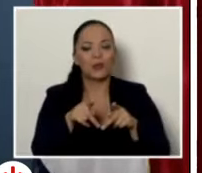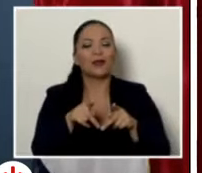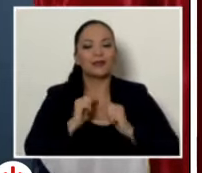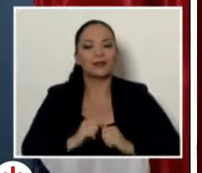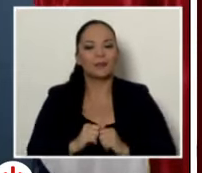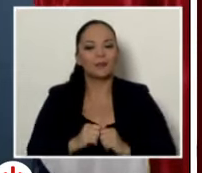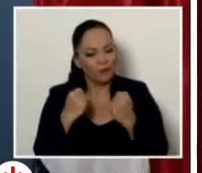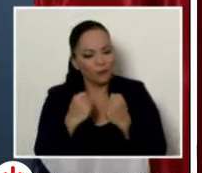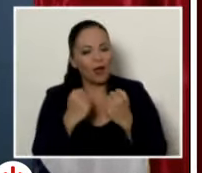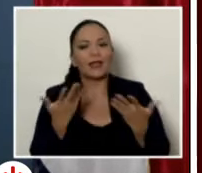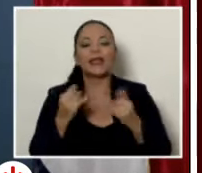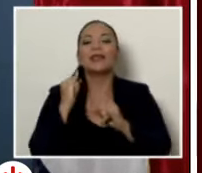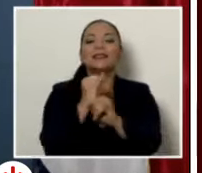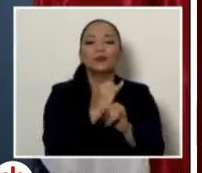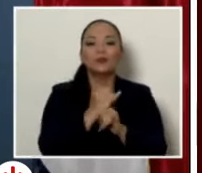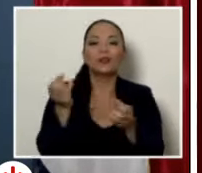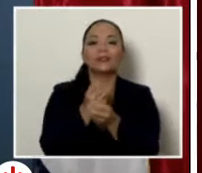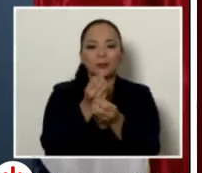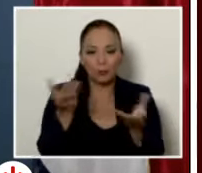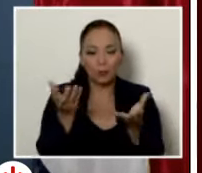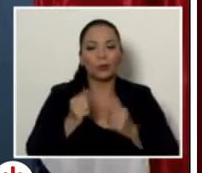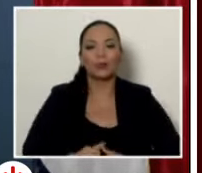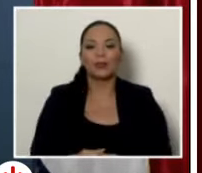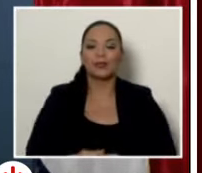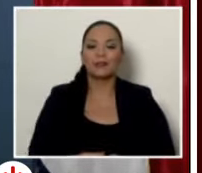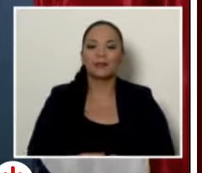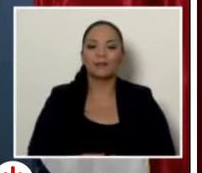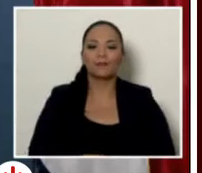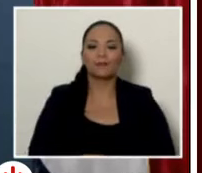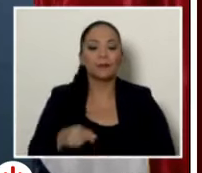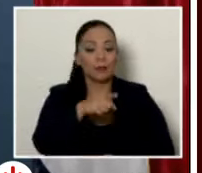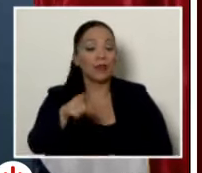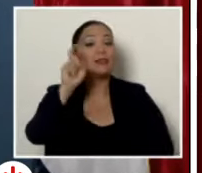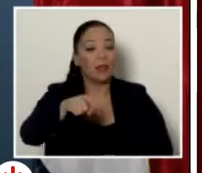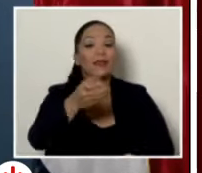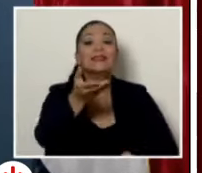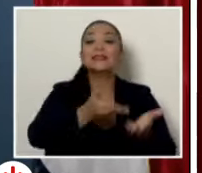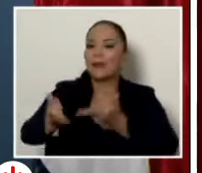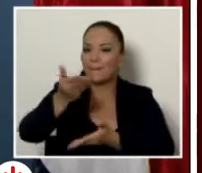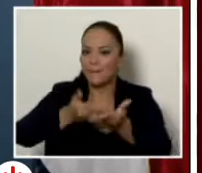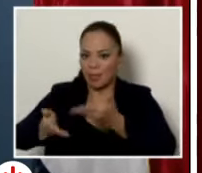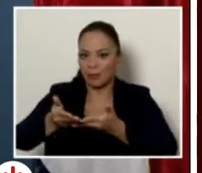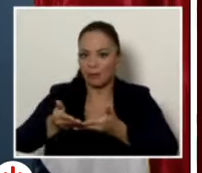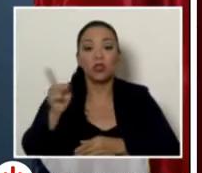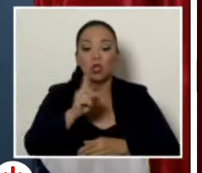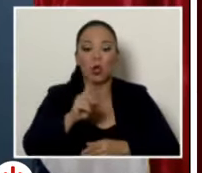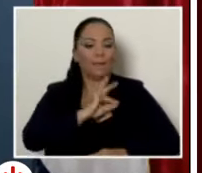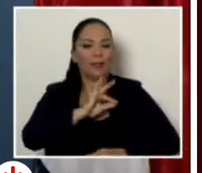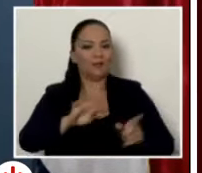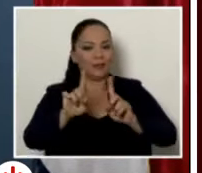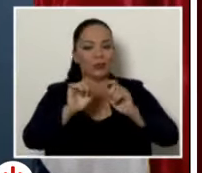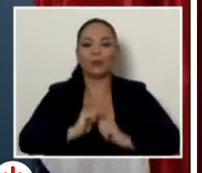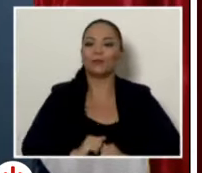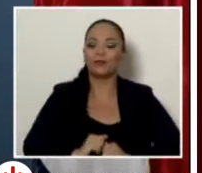que las instituciones públicas están para servir y no servirse. La calidad de la atención de